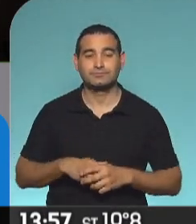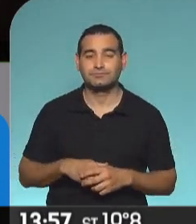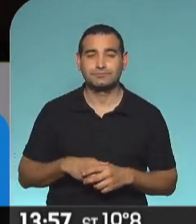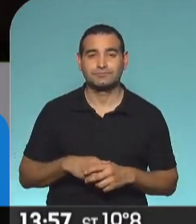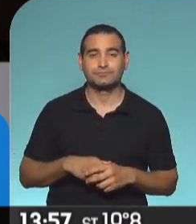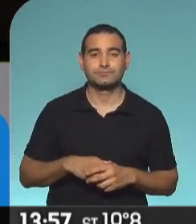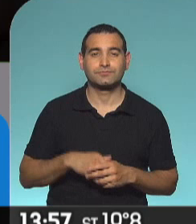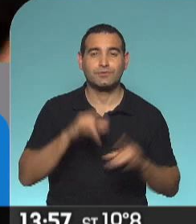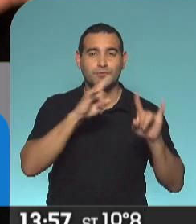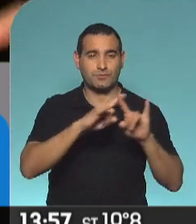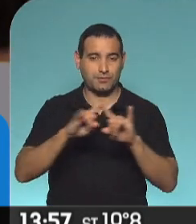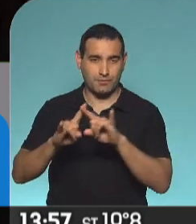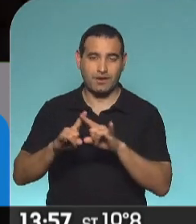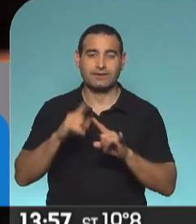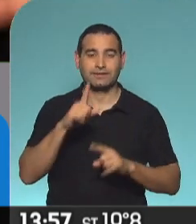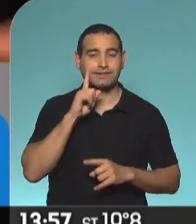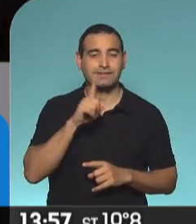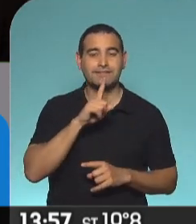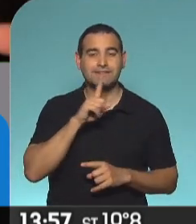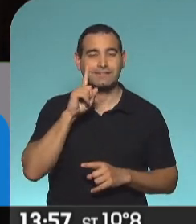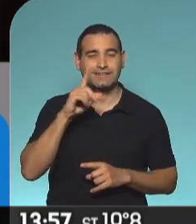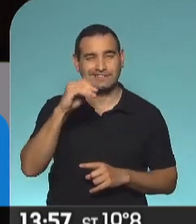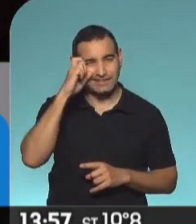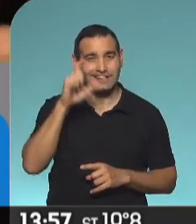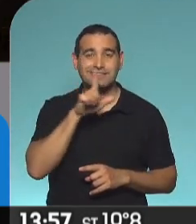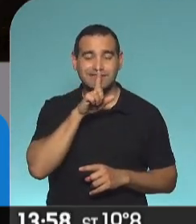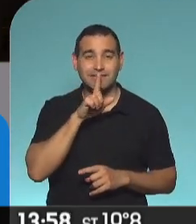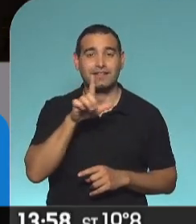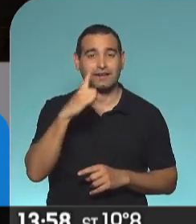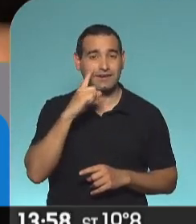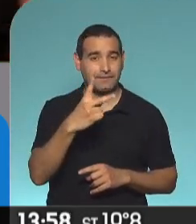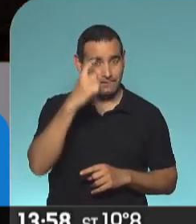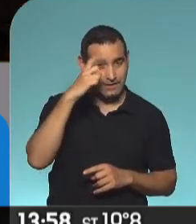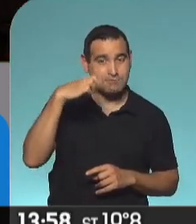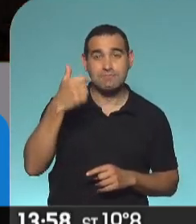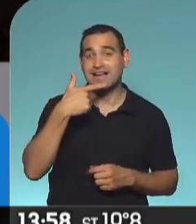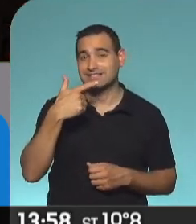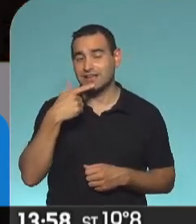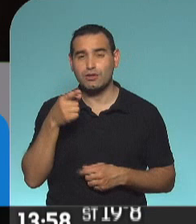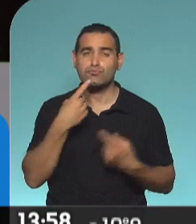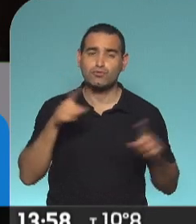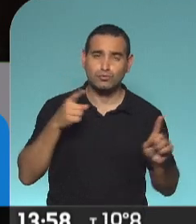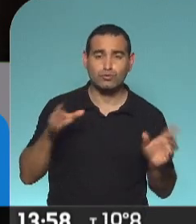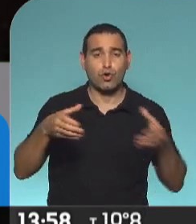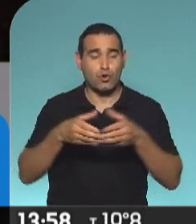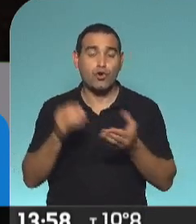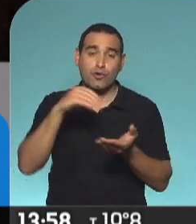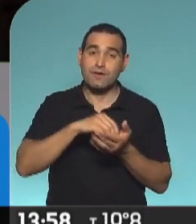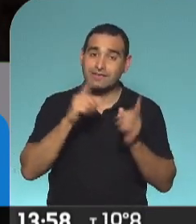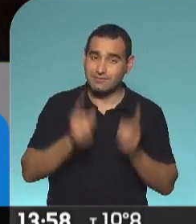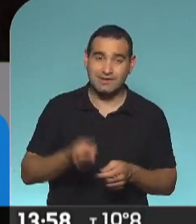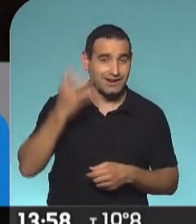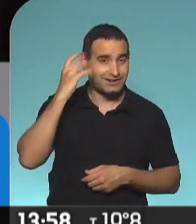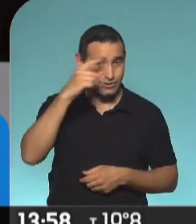esto es en el sitio donde se va a ver el streaming en vivo y en directo, las 9 de la noche con algunas sorpresas con sus músicos y a su vez por